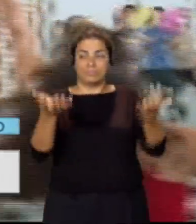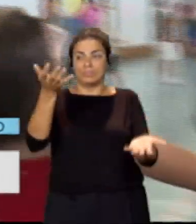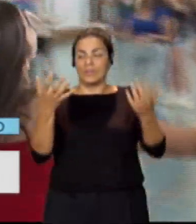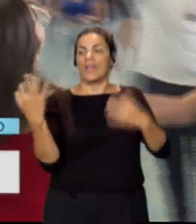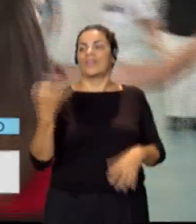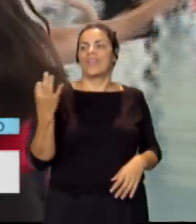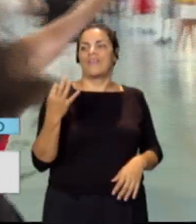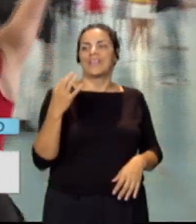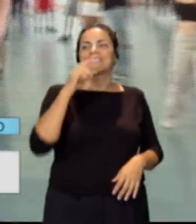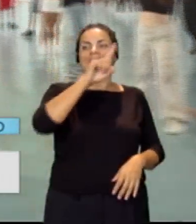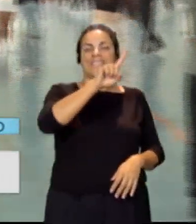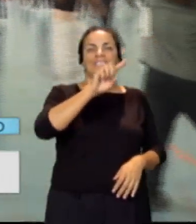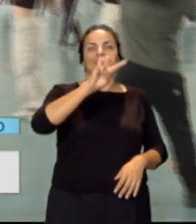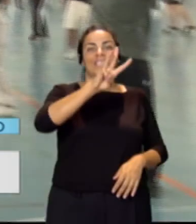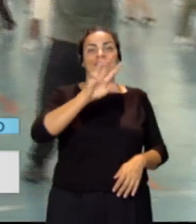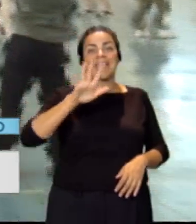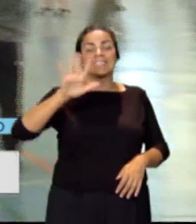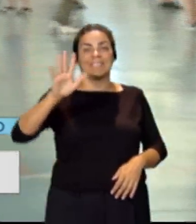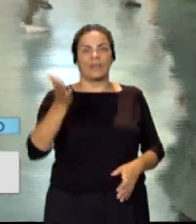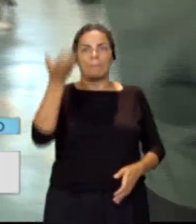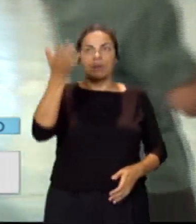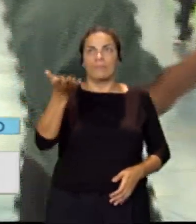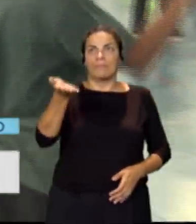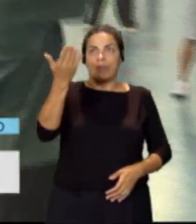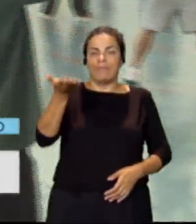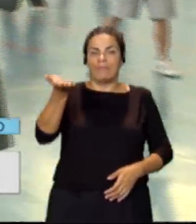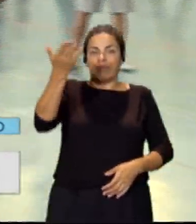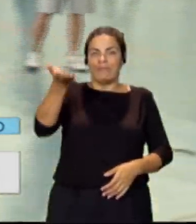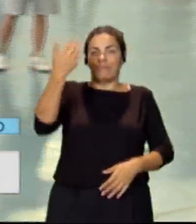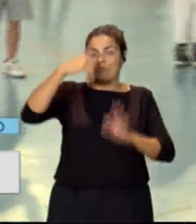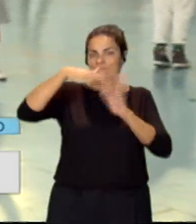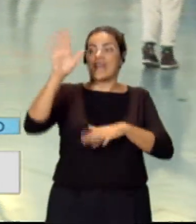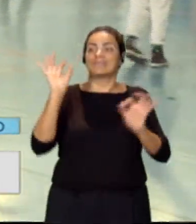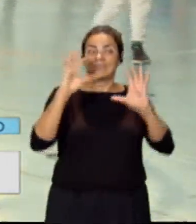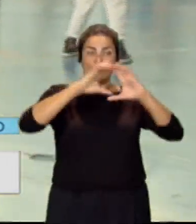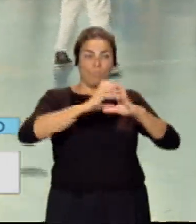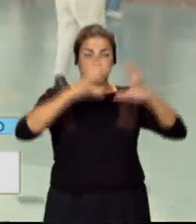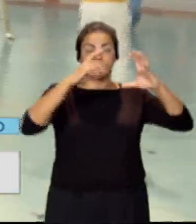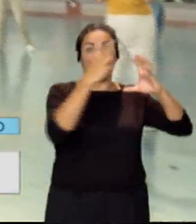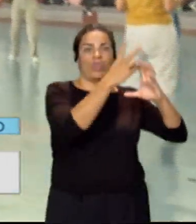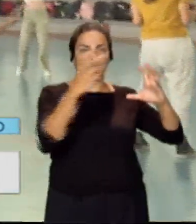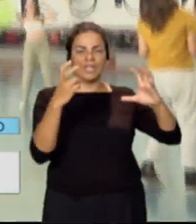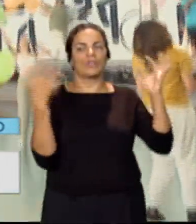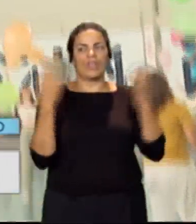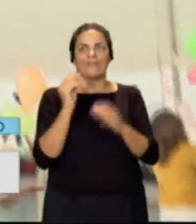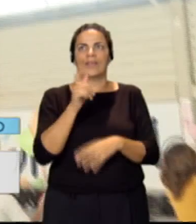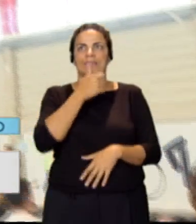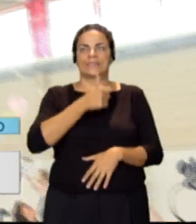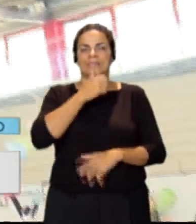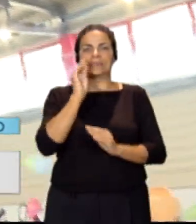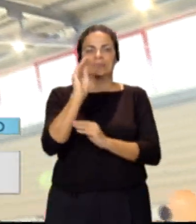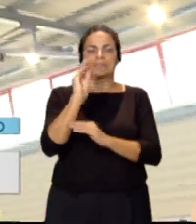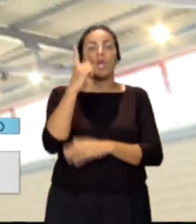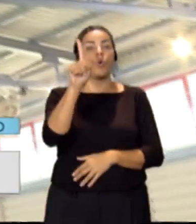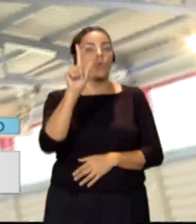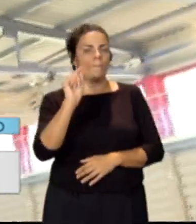de 135 toques a esos 200 globos en un minuto. Vamos a ver, vamos a estar muy pendientes